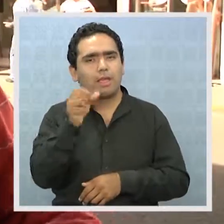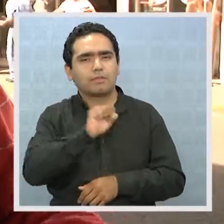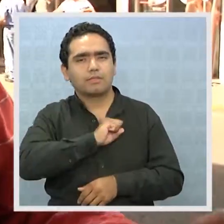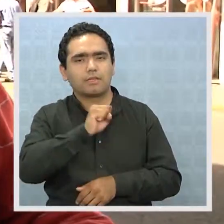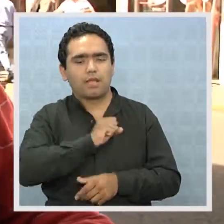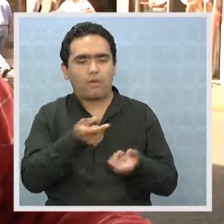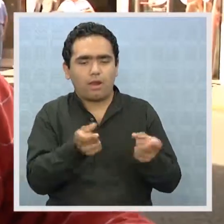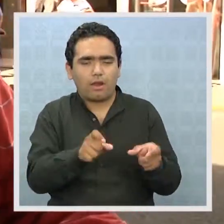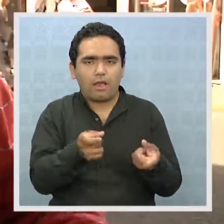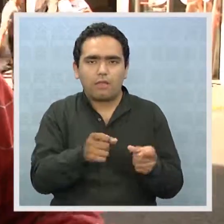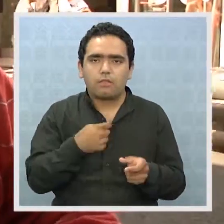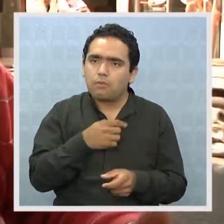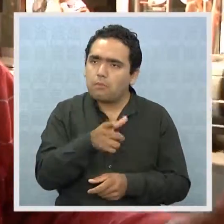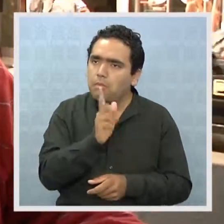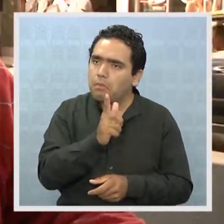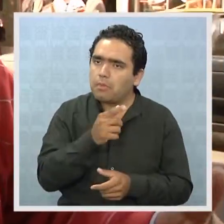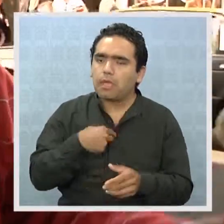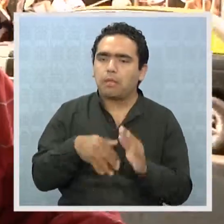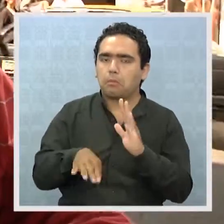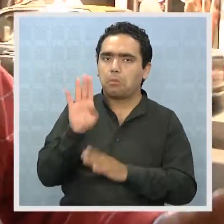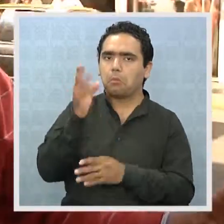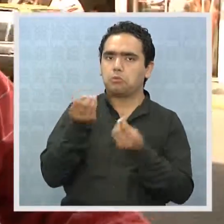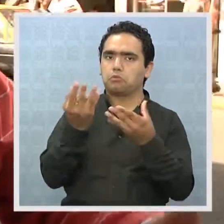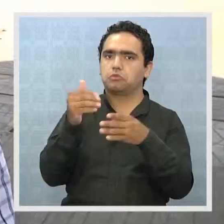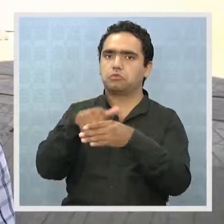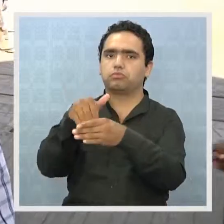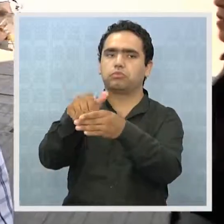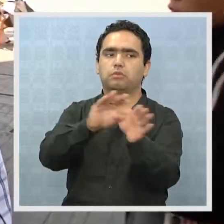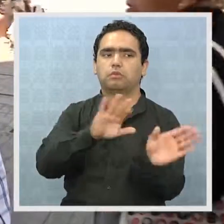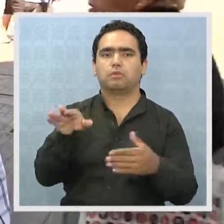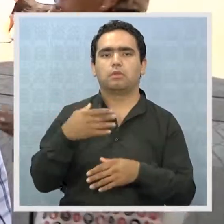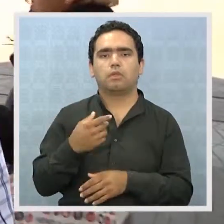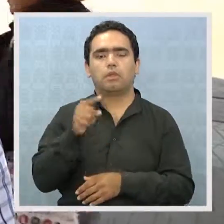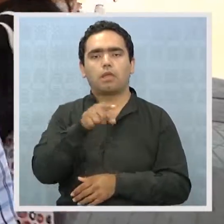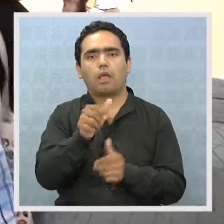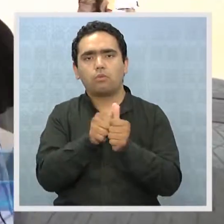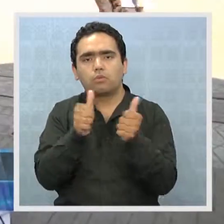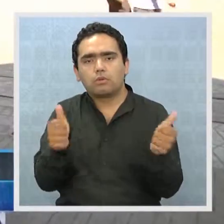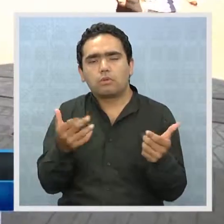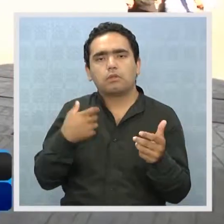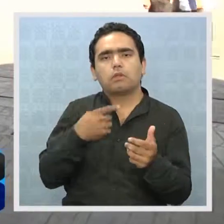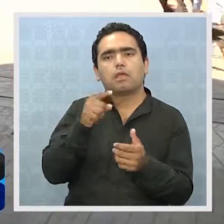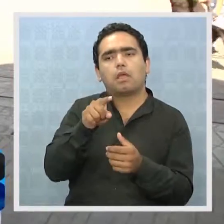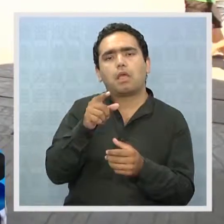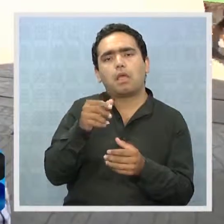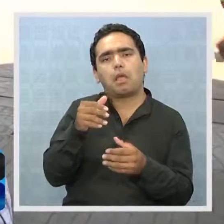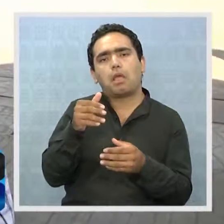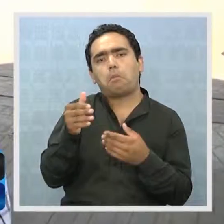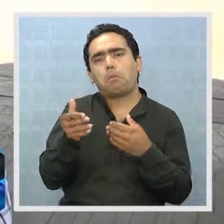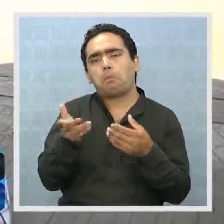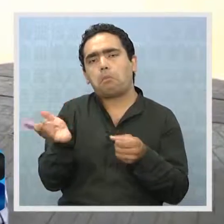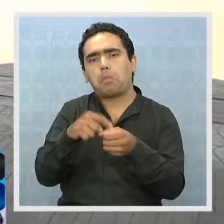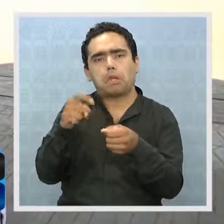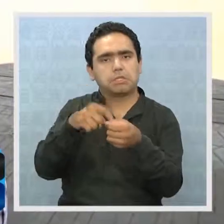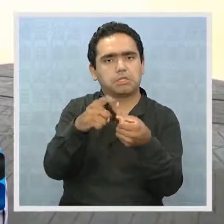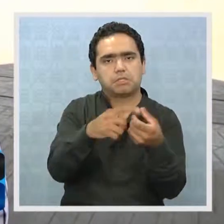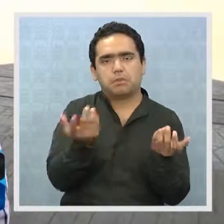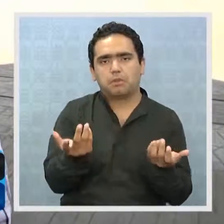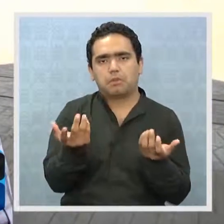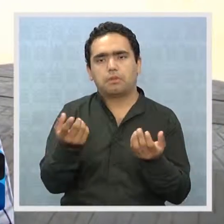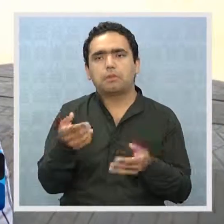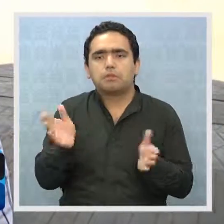una radio de Santiago hoy día por una abrumadora mayoría. La elección de autoridades se haga, digamos, de la manera más participativa,